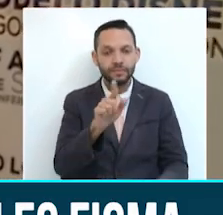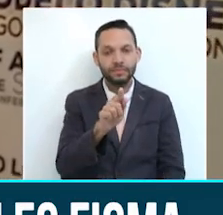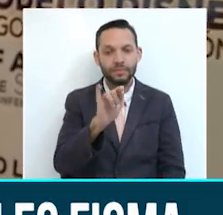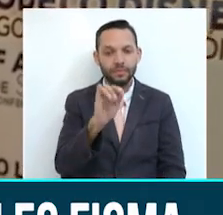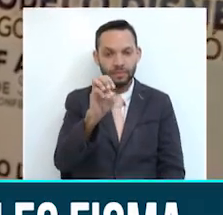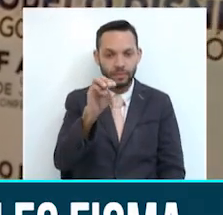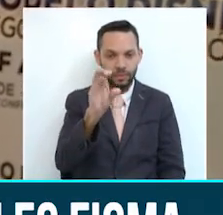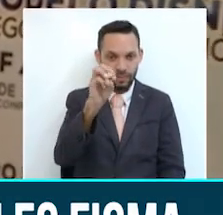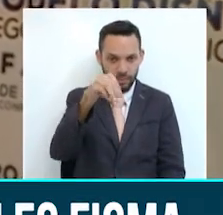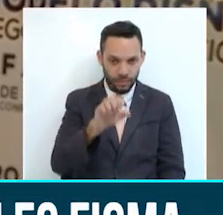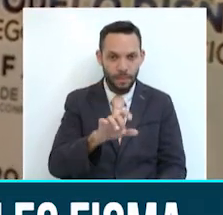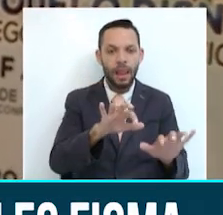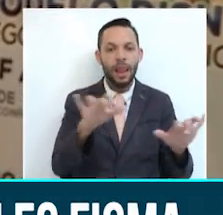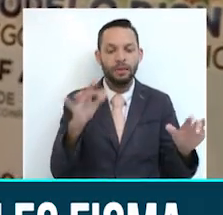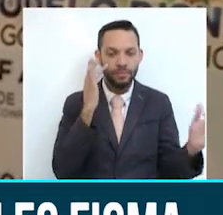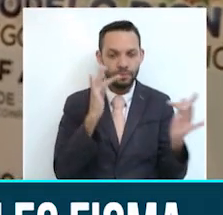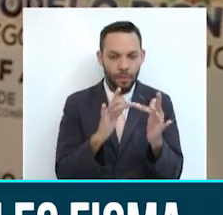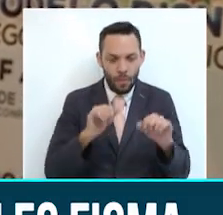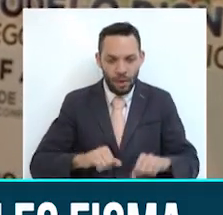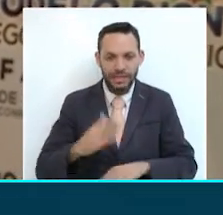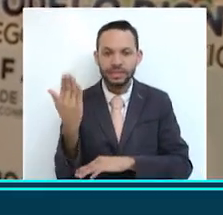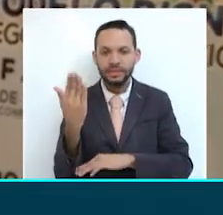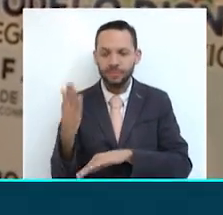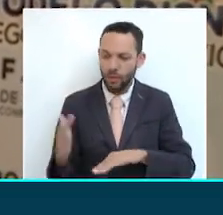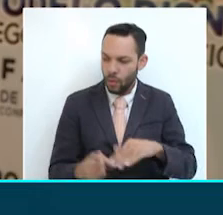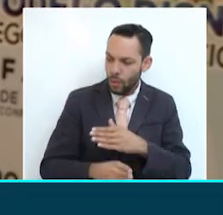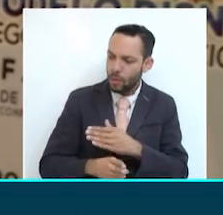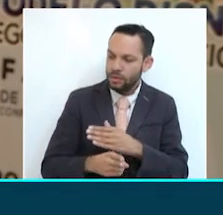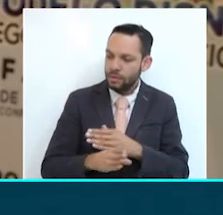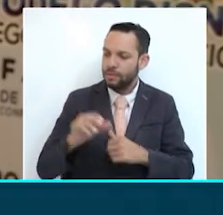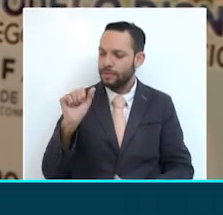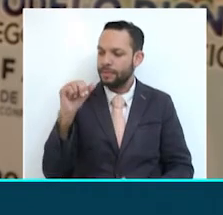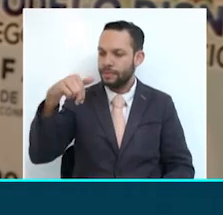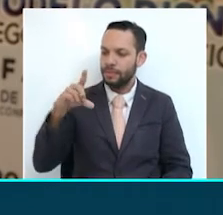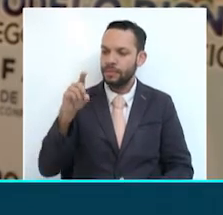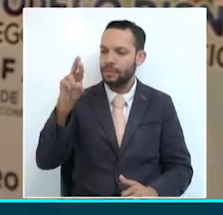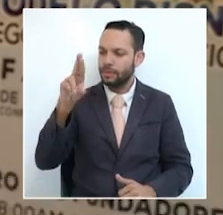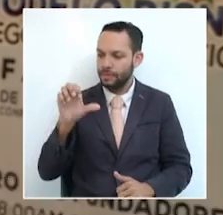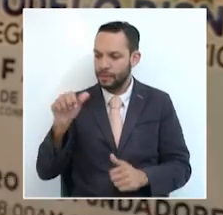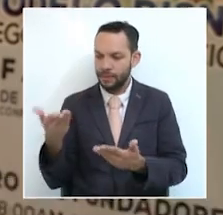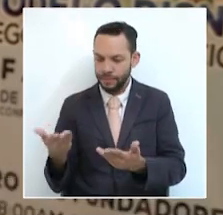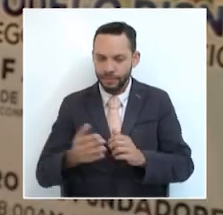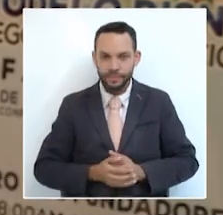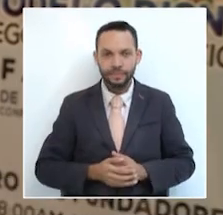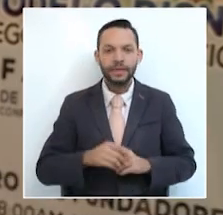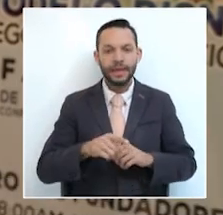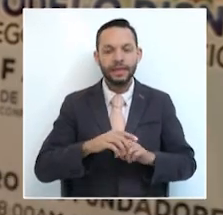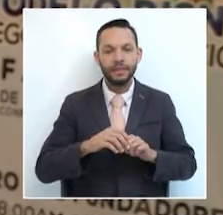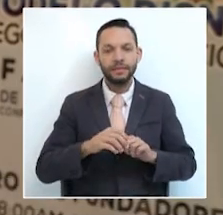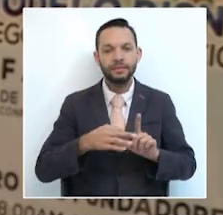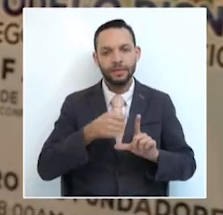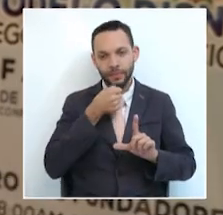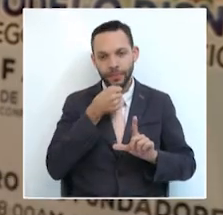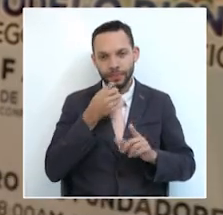para que no se pierdan de esta Feria del Séptimo Arte. Continúa Andrea en estudio con más información de cultura y entretenimiento aquí en Telecafe Noticias.